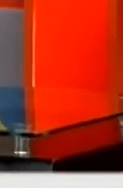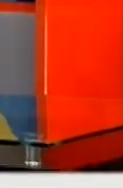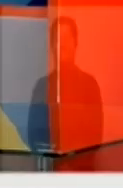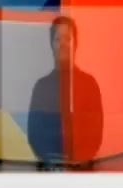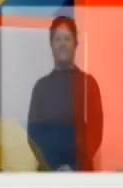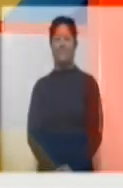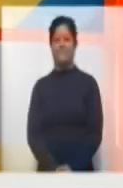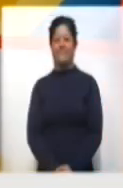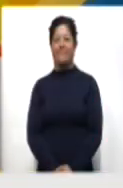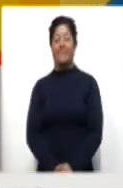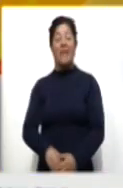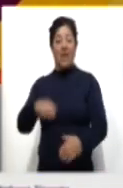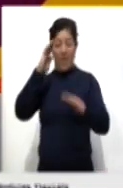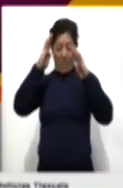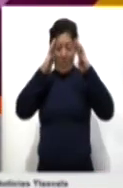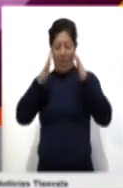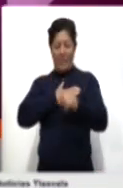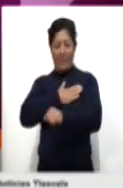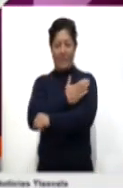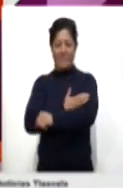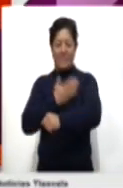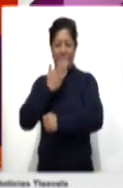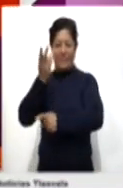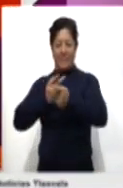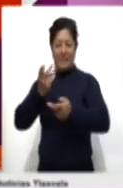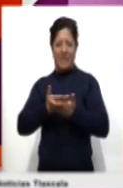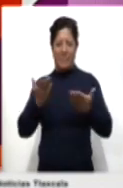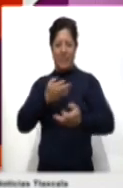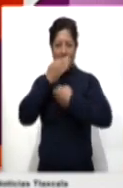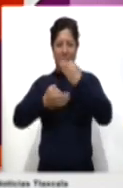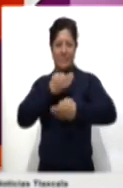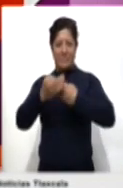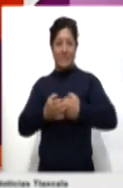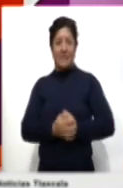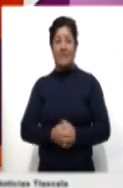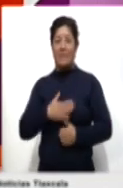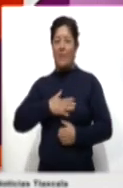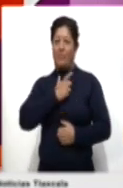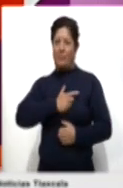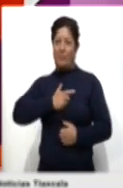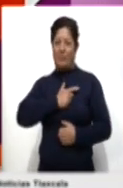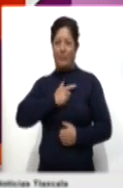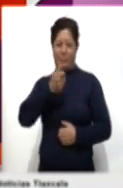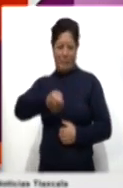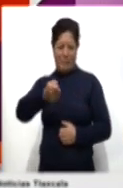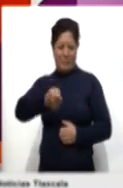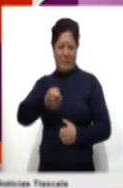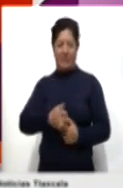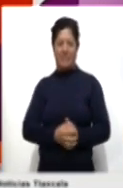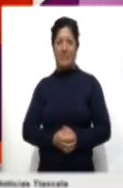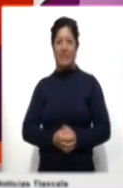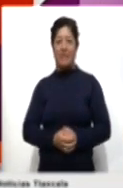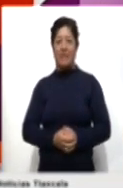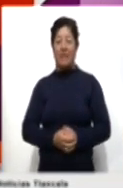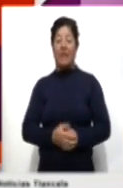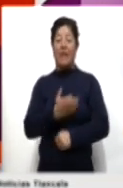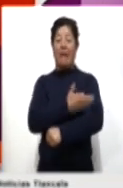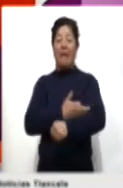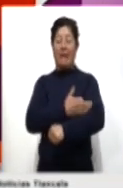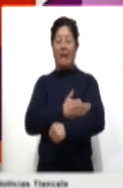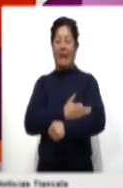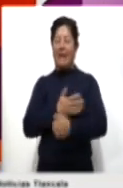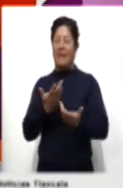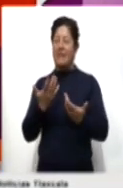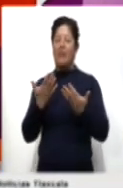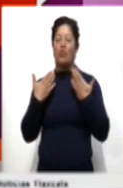Hola, ¿qué tal? Muy buenas tardes. Le doy la bienvenida a esta segunda emisión de Ahora Noticias. Me da muchísimo gusto saludarle. Una tarde fresca en la